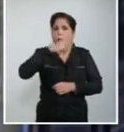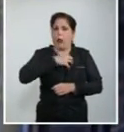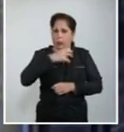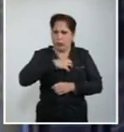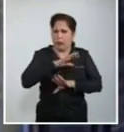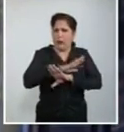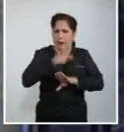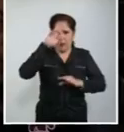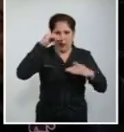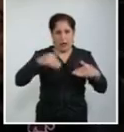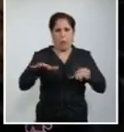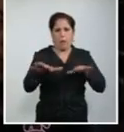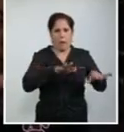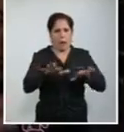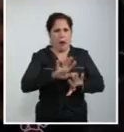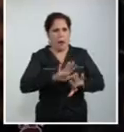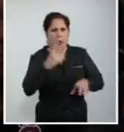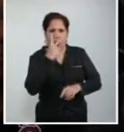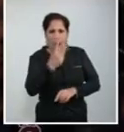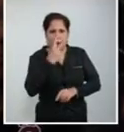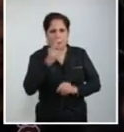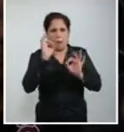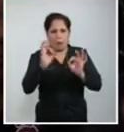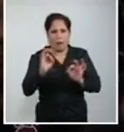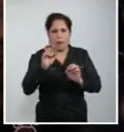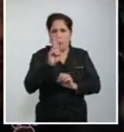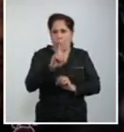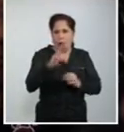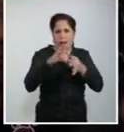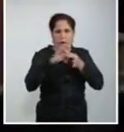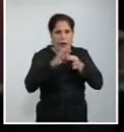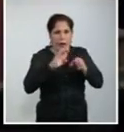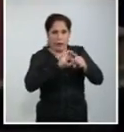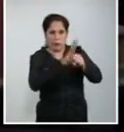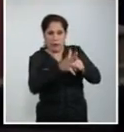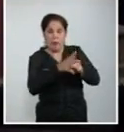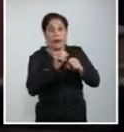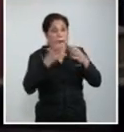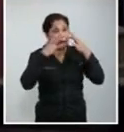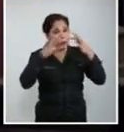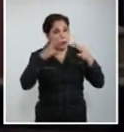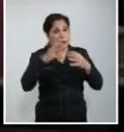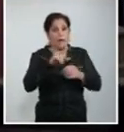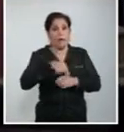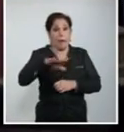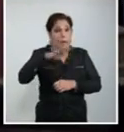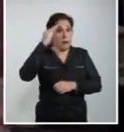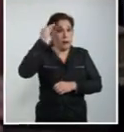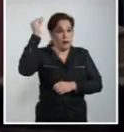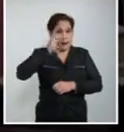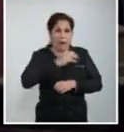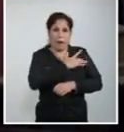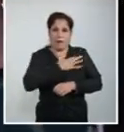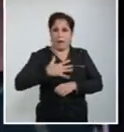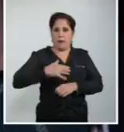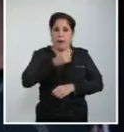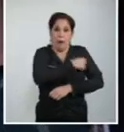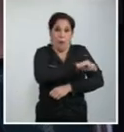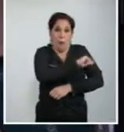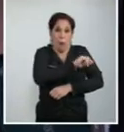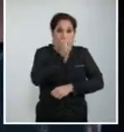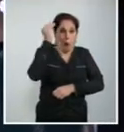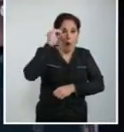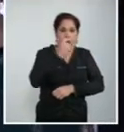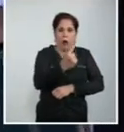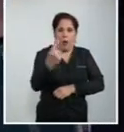sistema de salud preparado para atender este tipo de enfermedades, es imprescindible educar y sensibilizar a la población para que